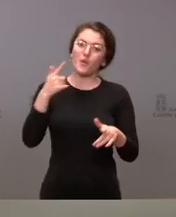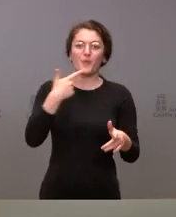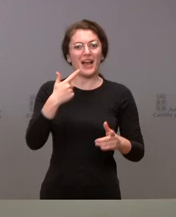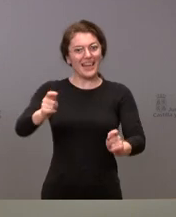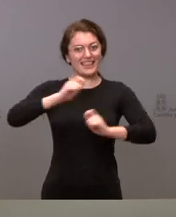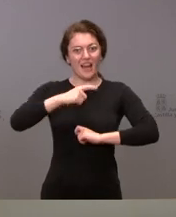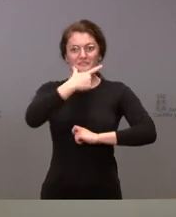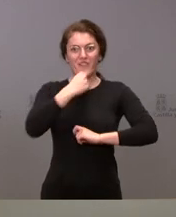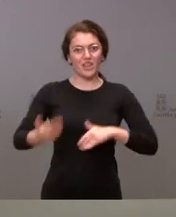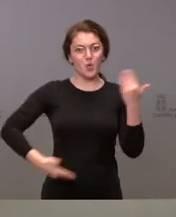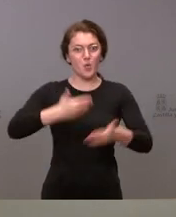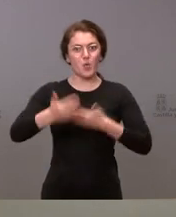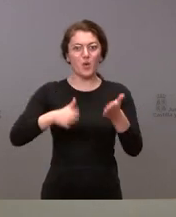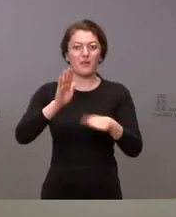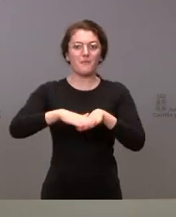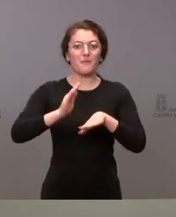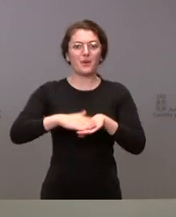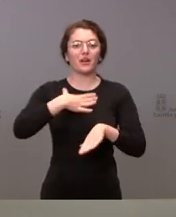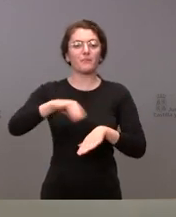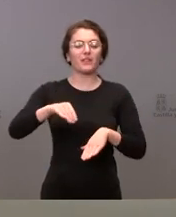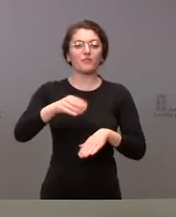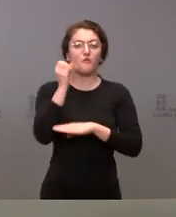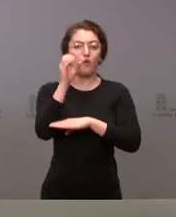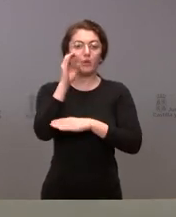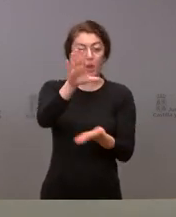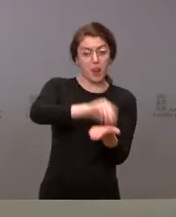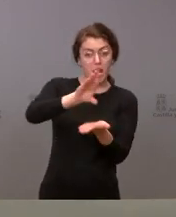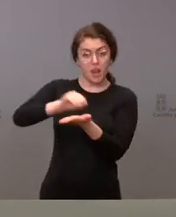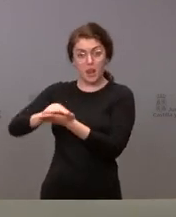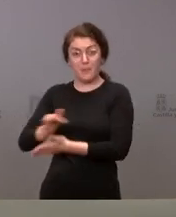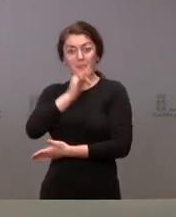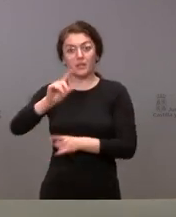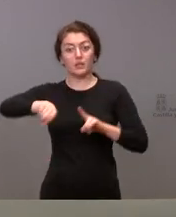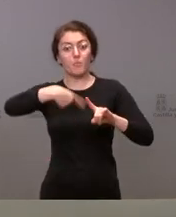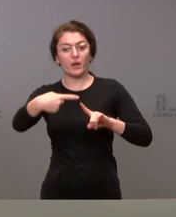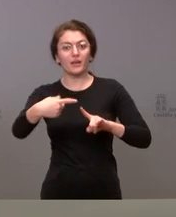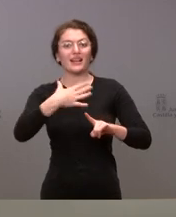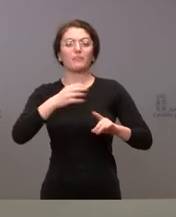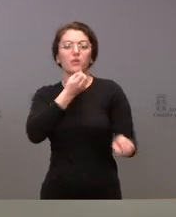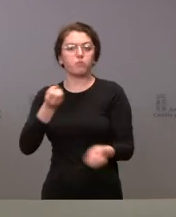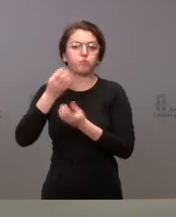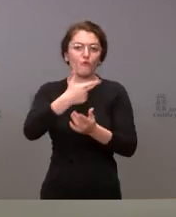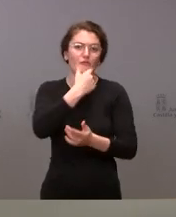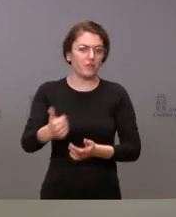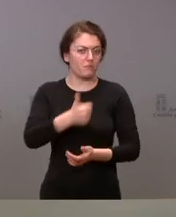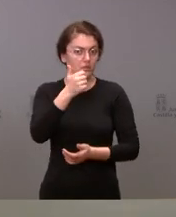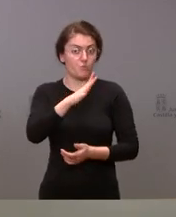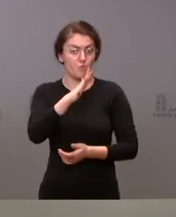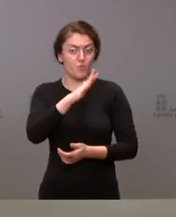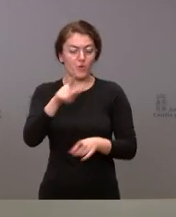tanto la captura y transmisión de la información como, posteriormente, su comunicación por esa